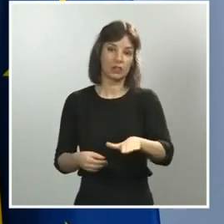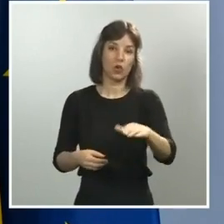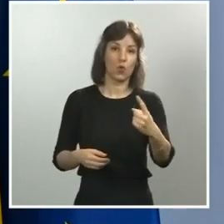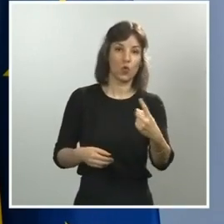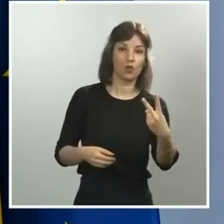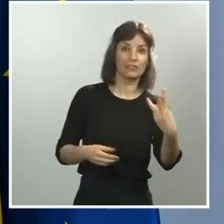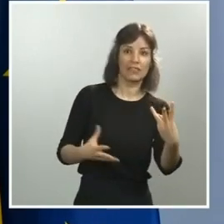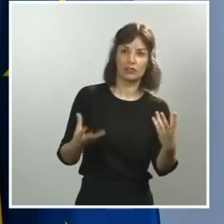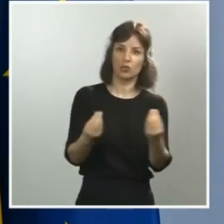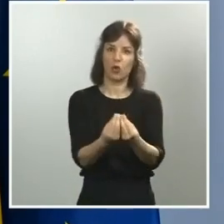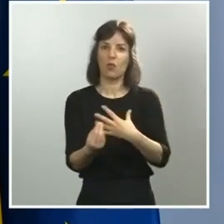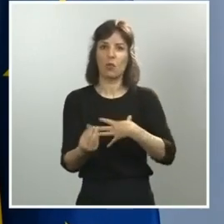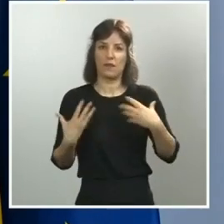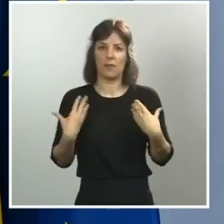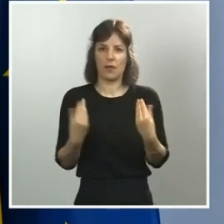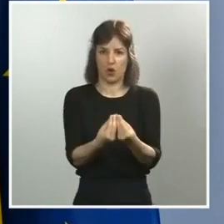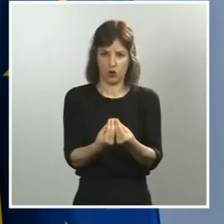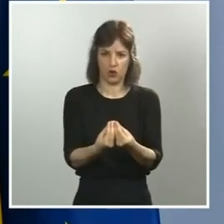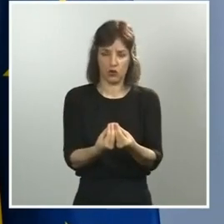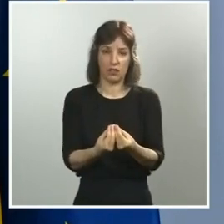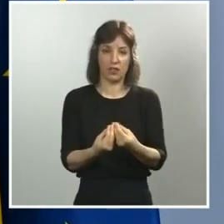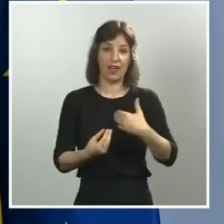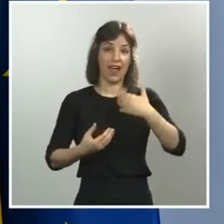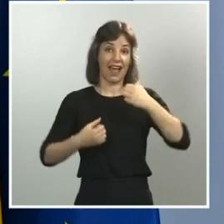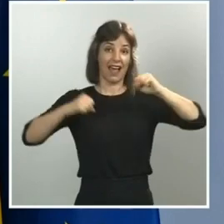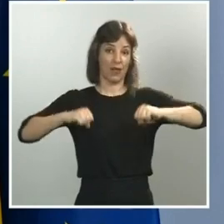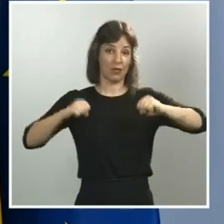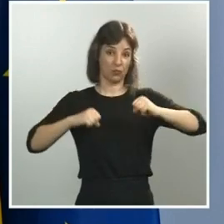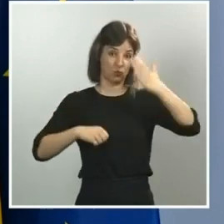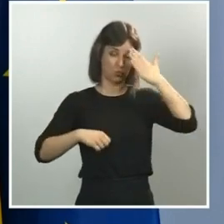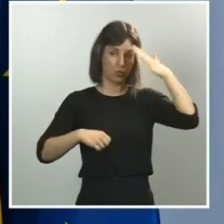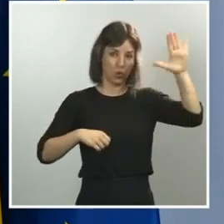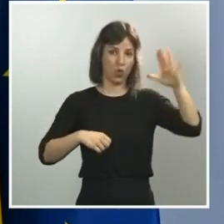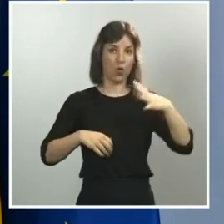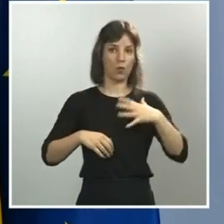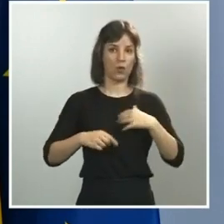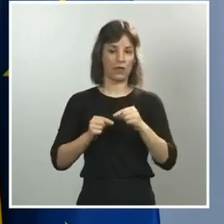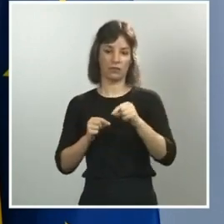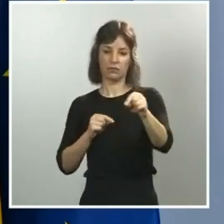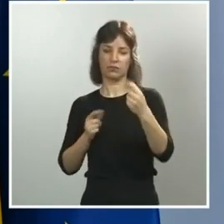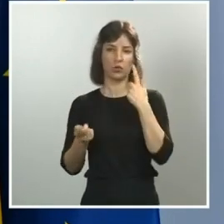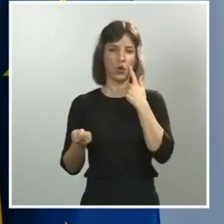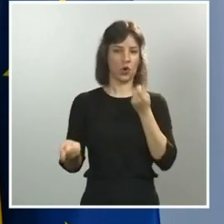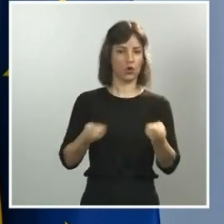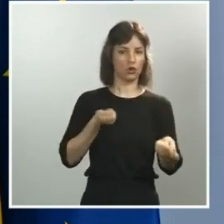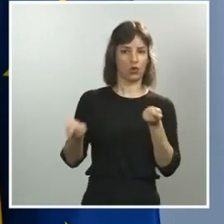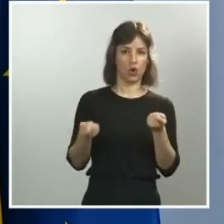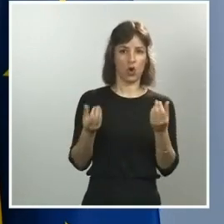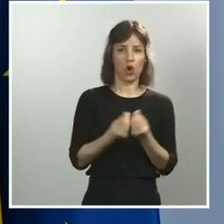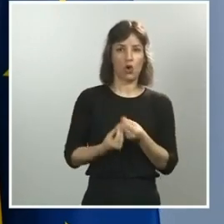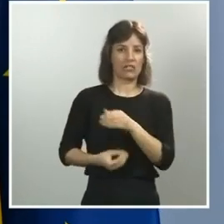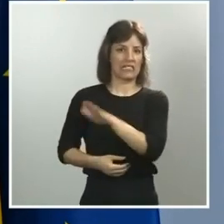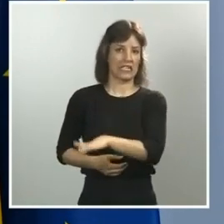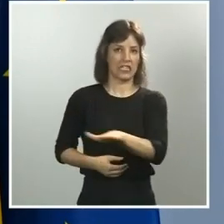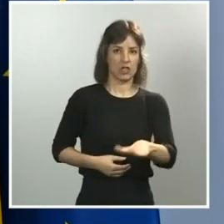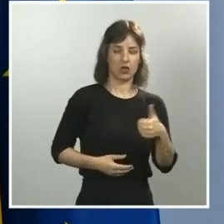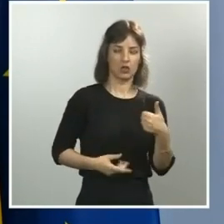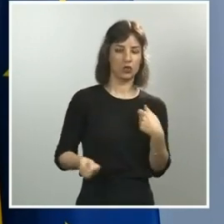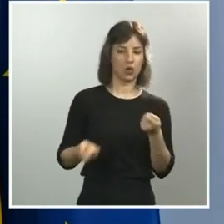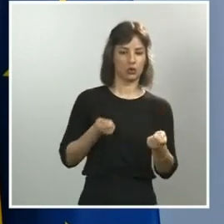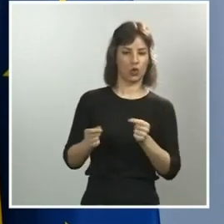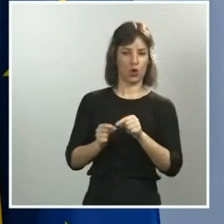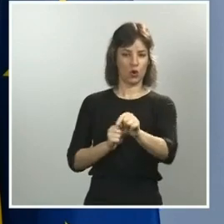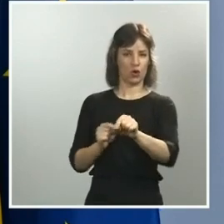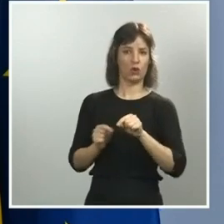todo momento a una distancia que pueda controlar a los niños y niñas con los que salga a pasear. Es muy importante respetar